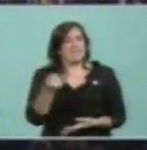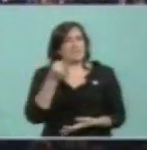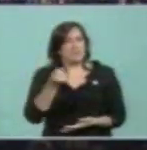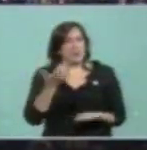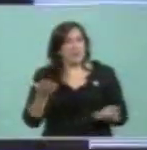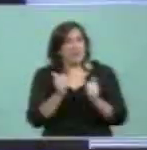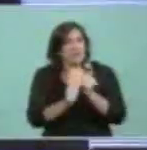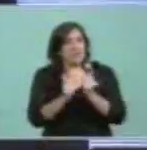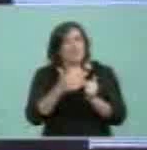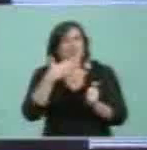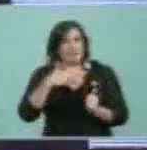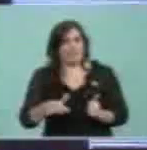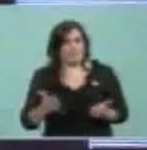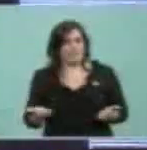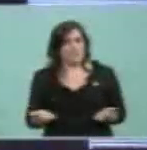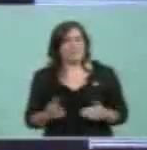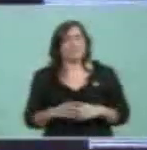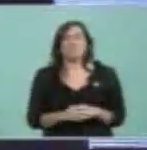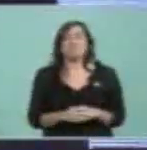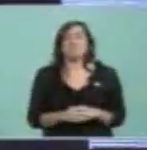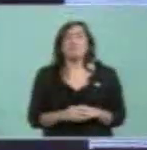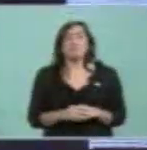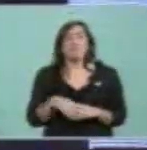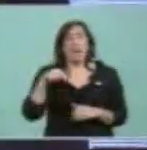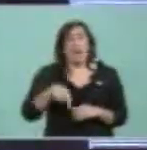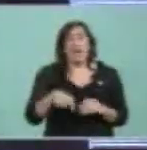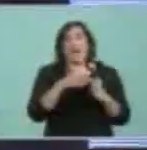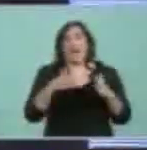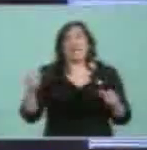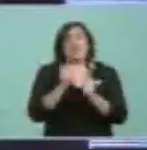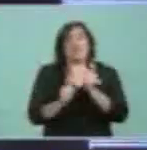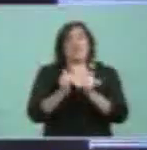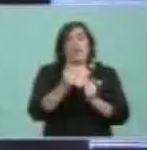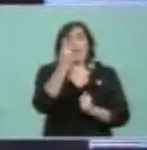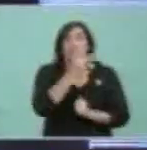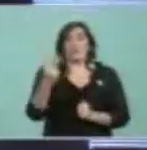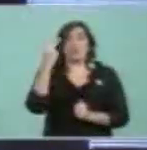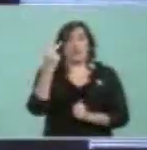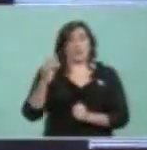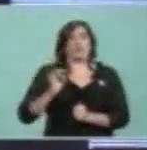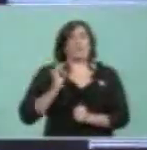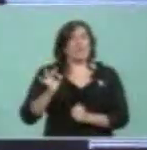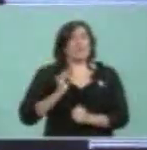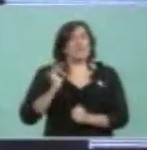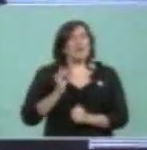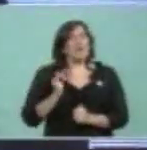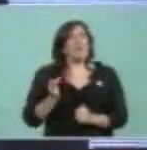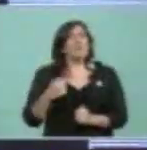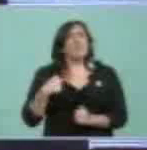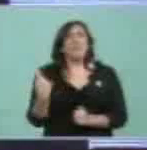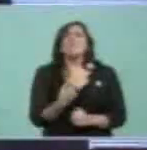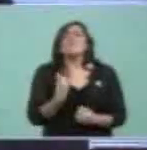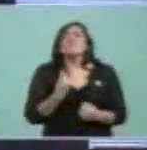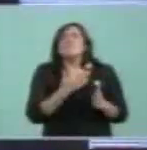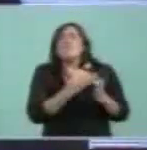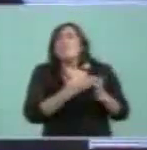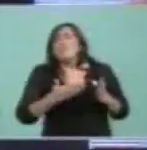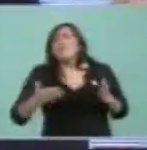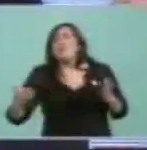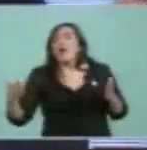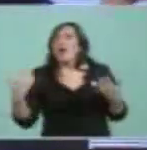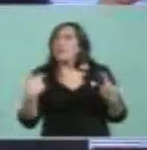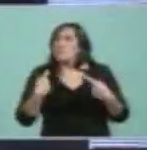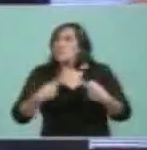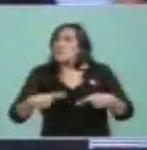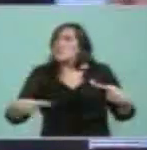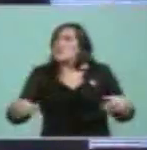Y en estos 202 años de historia nos han pasado muchas cosas. Hablaba